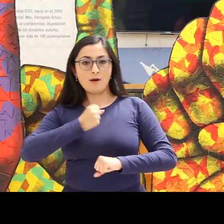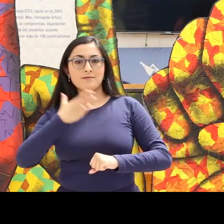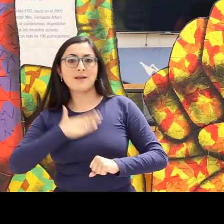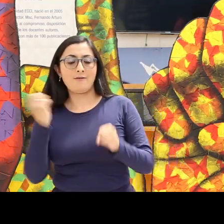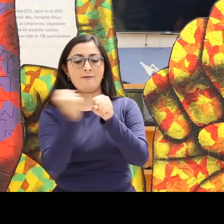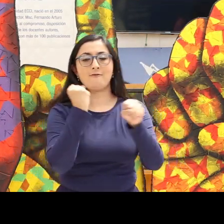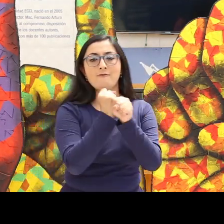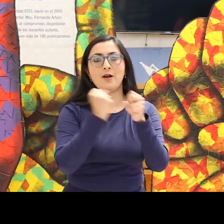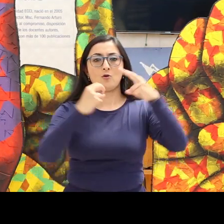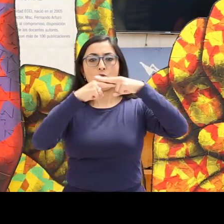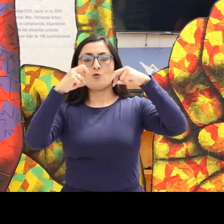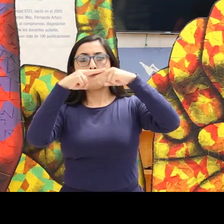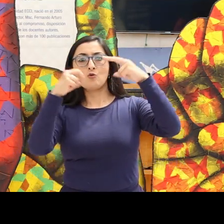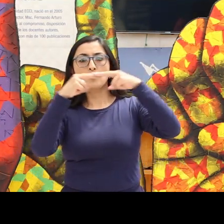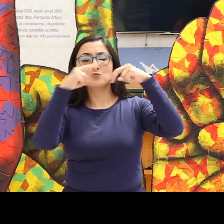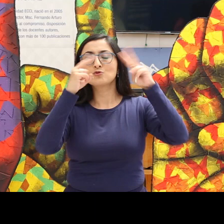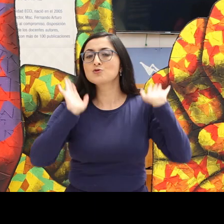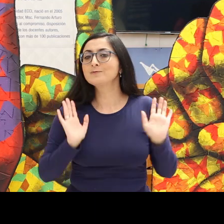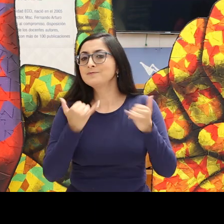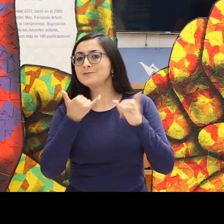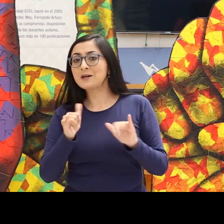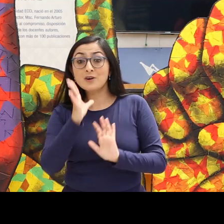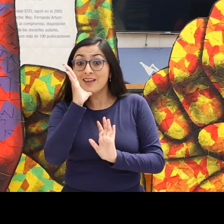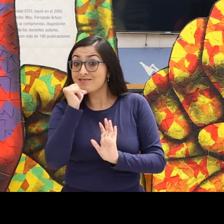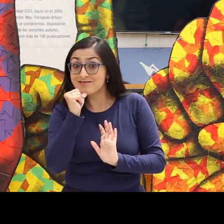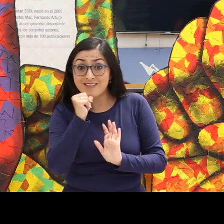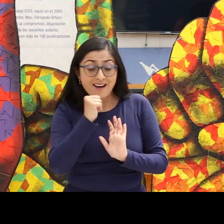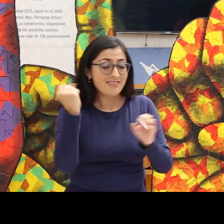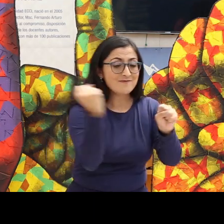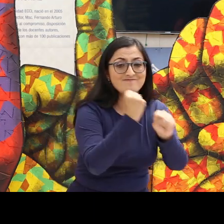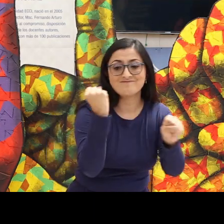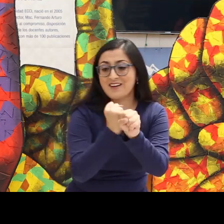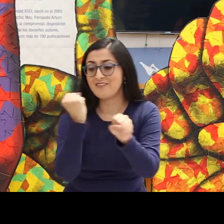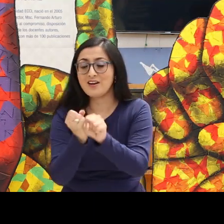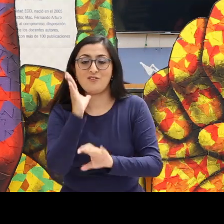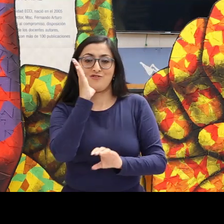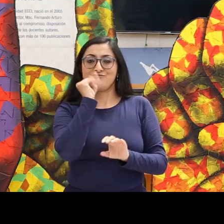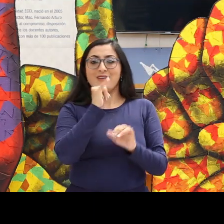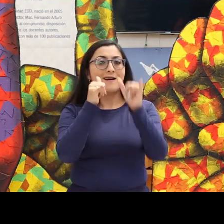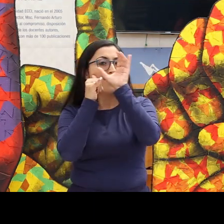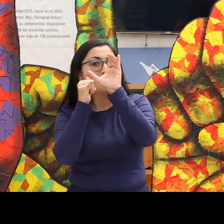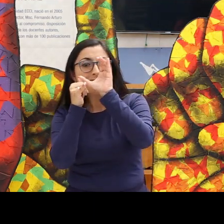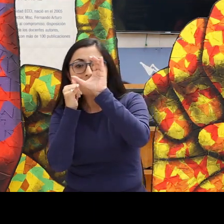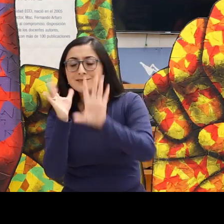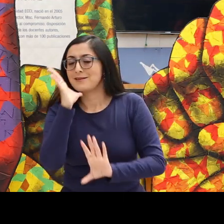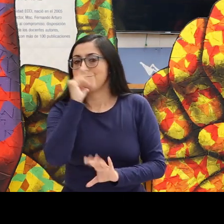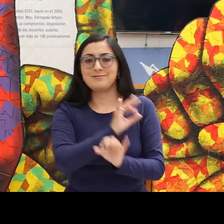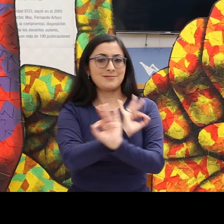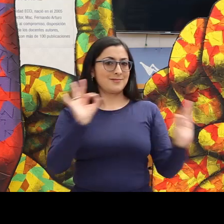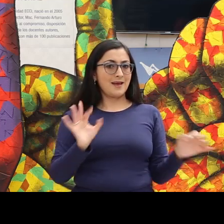dieron esa oportunidad, porque realmente las otras entrevistas que ha tenido no han prosperado.